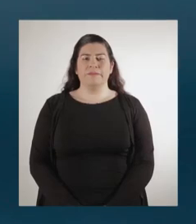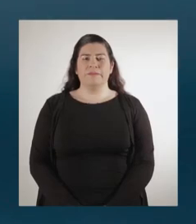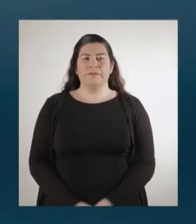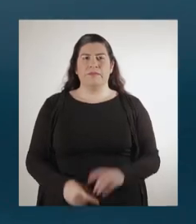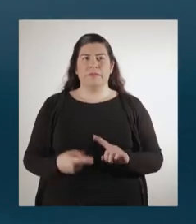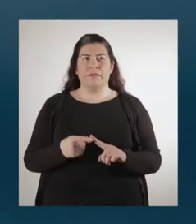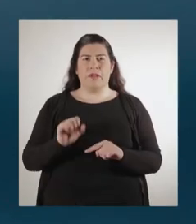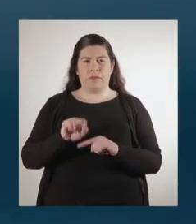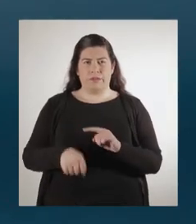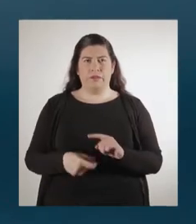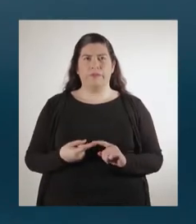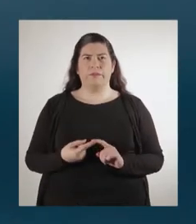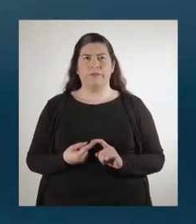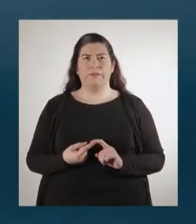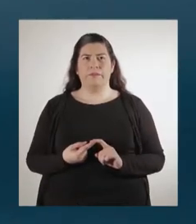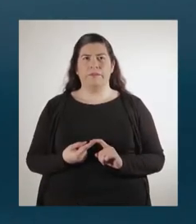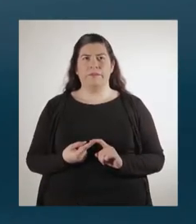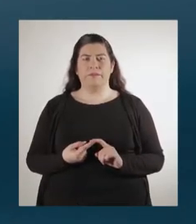¿Apruebo?